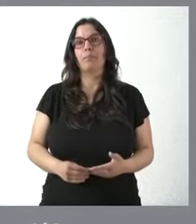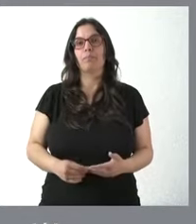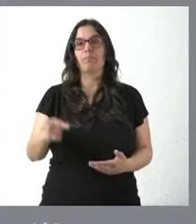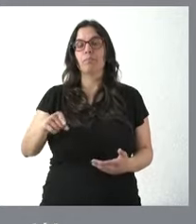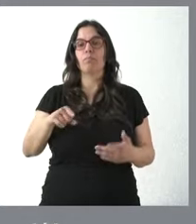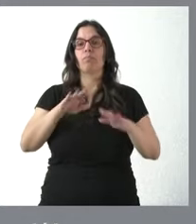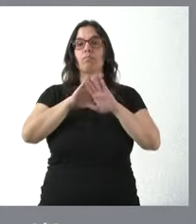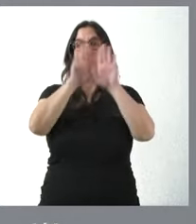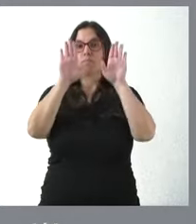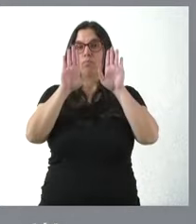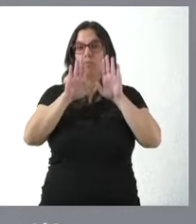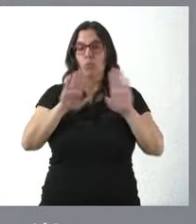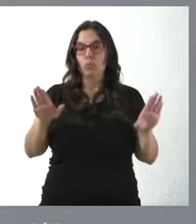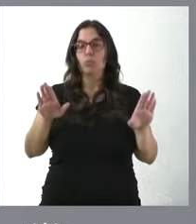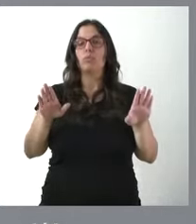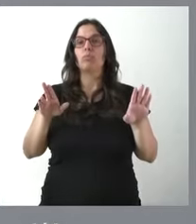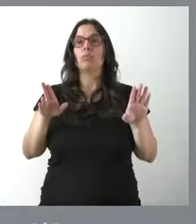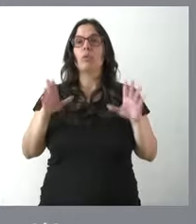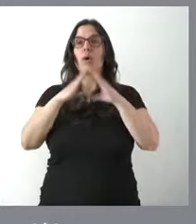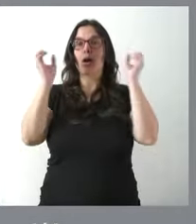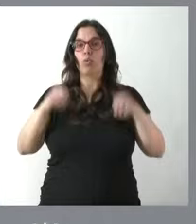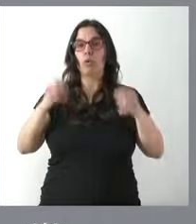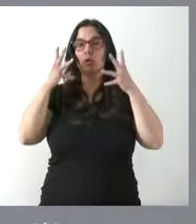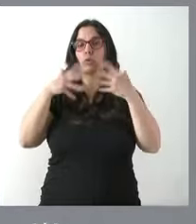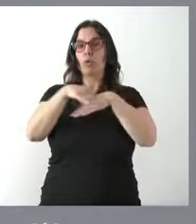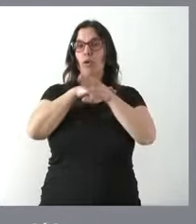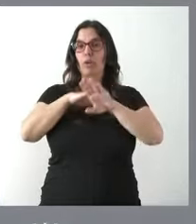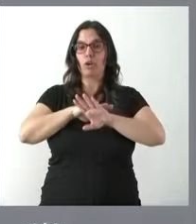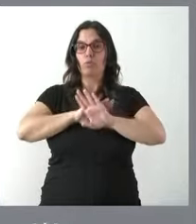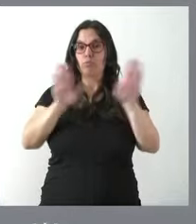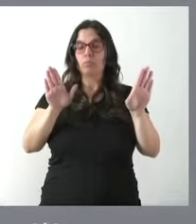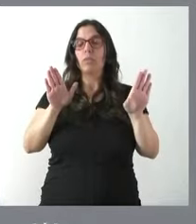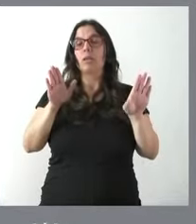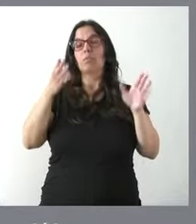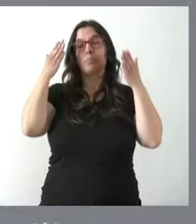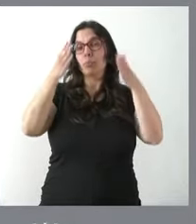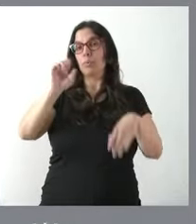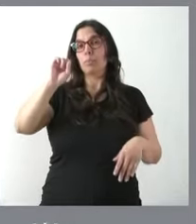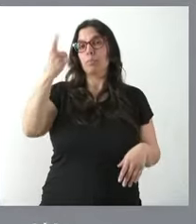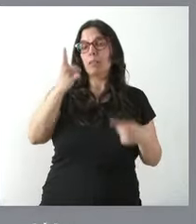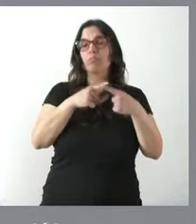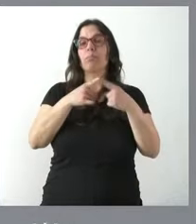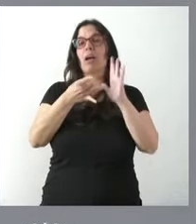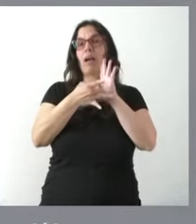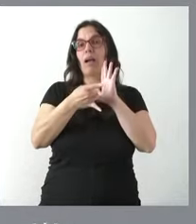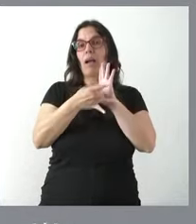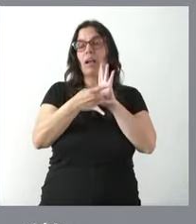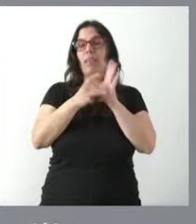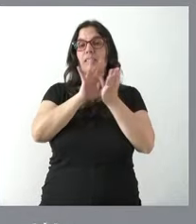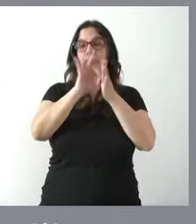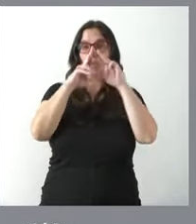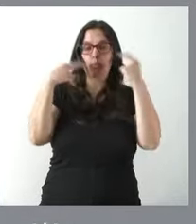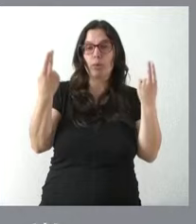esto se termina lo que es los acuerdos del Consejo de Gobierno y ven ustedes que está centrado fundamentalmente en la calidad de los servicios